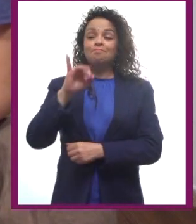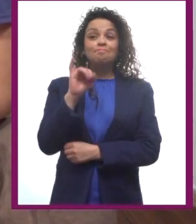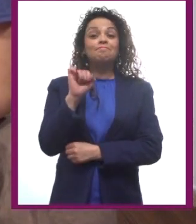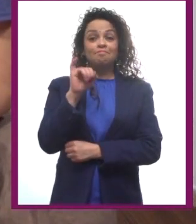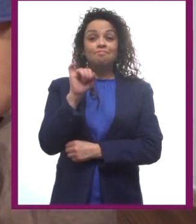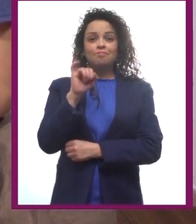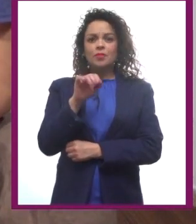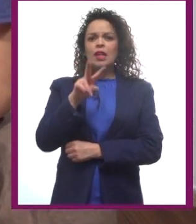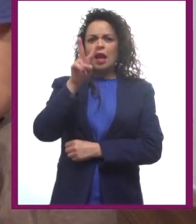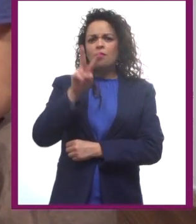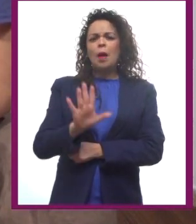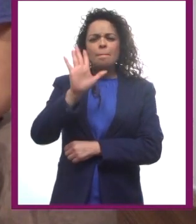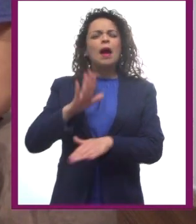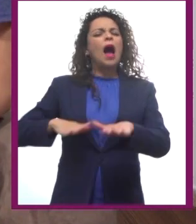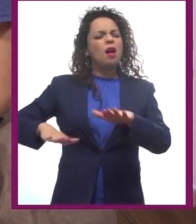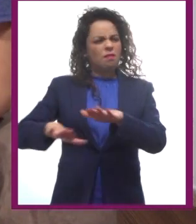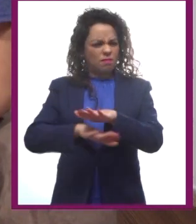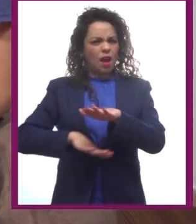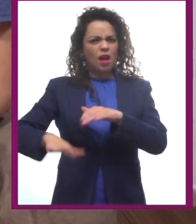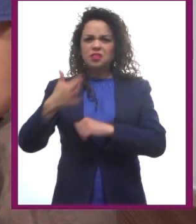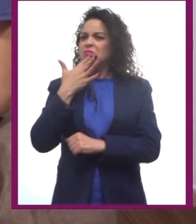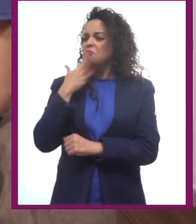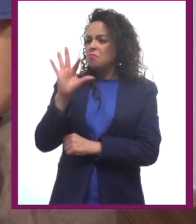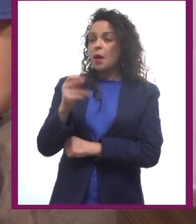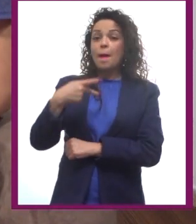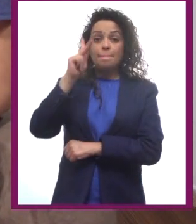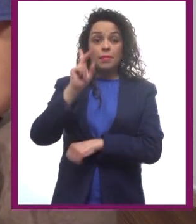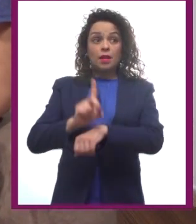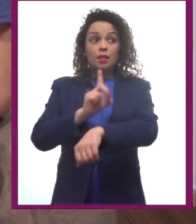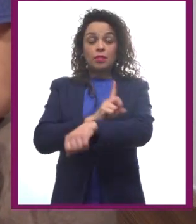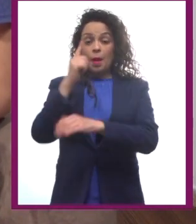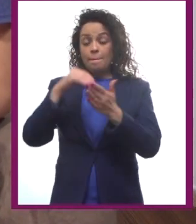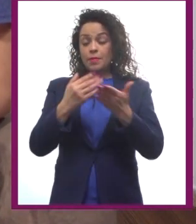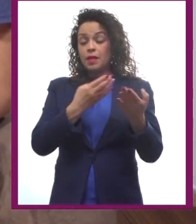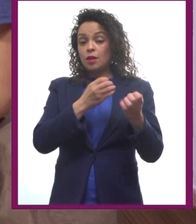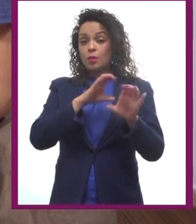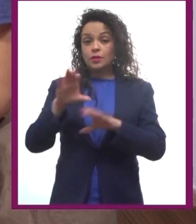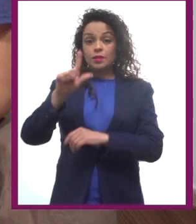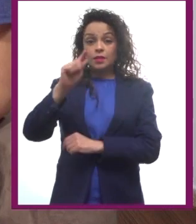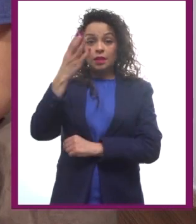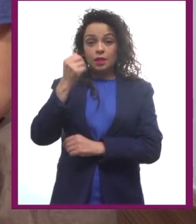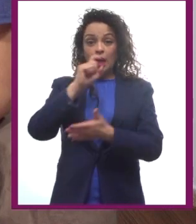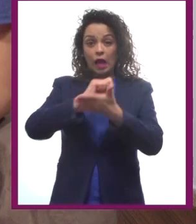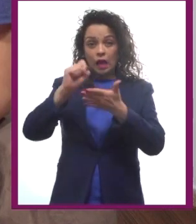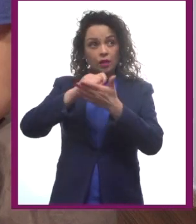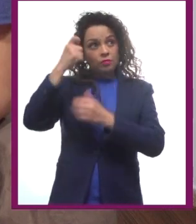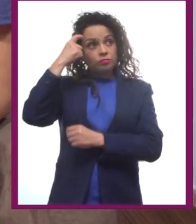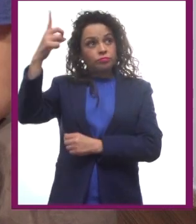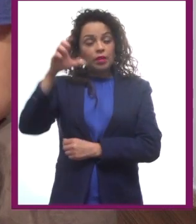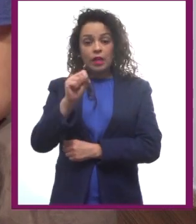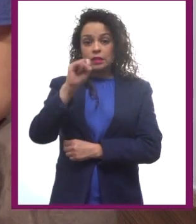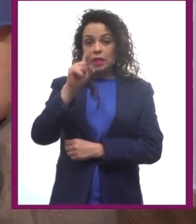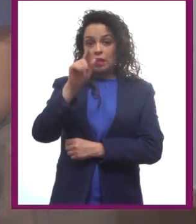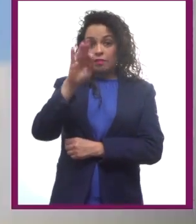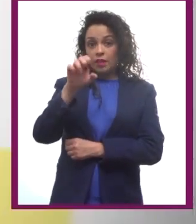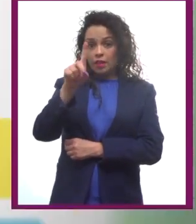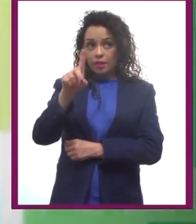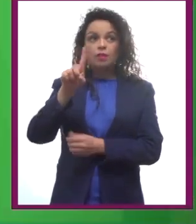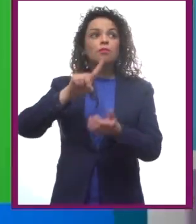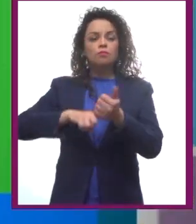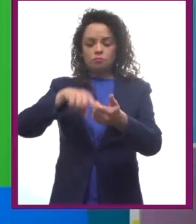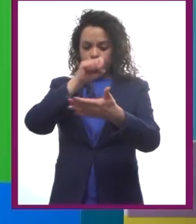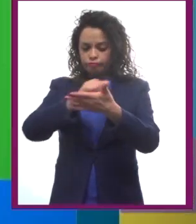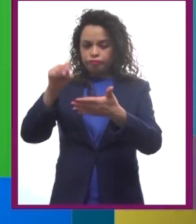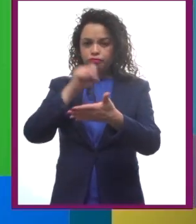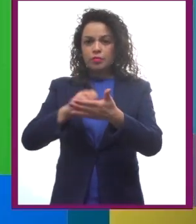quizás suene muy básico. Pero en 1979, escritor estadounidense Seedfield, en su